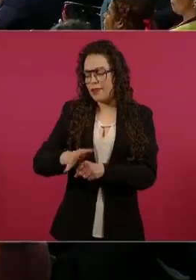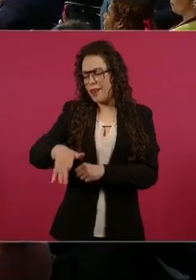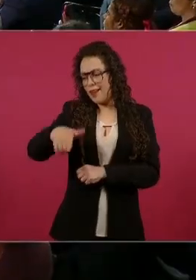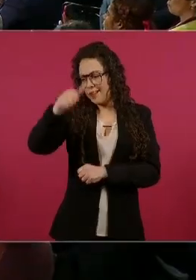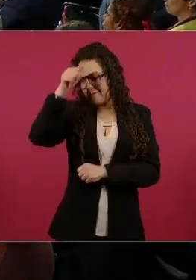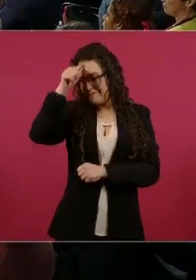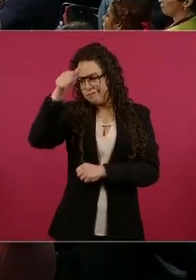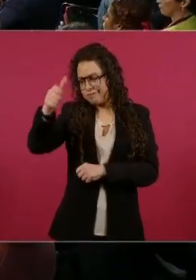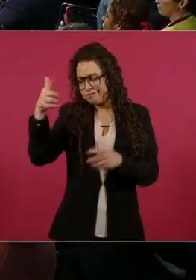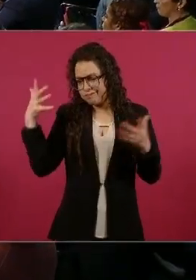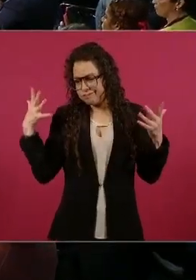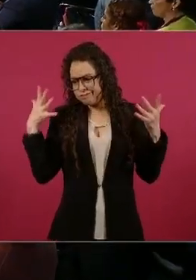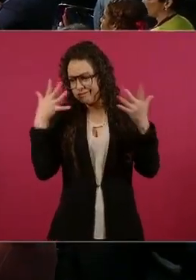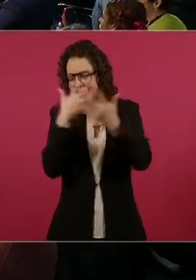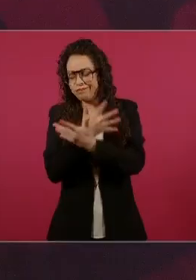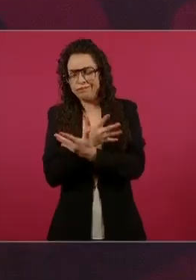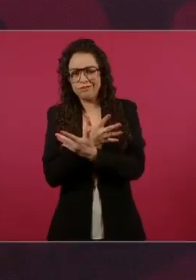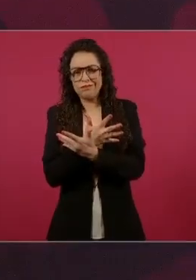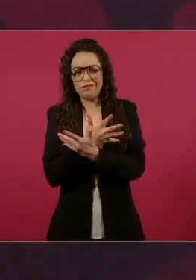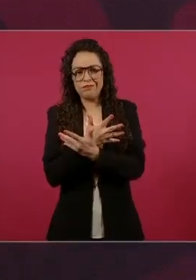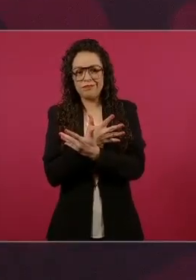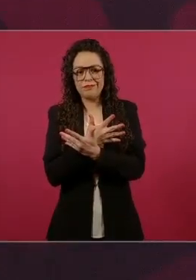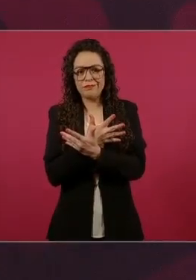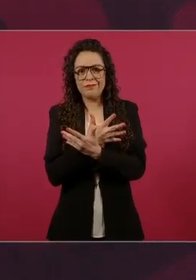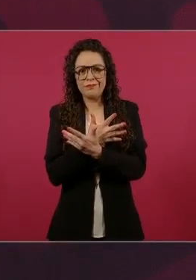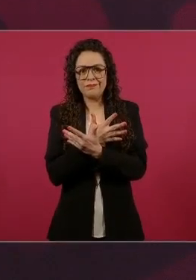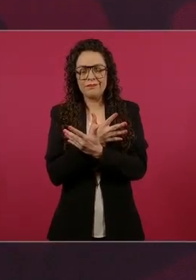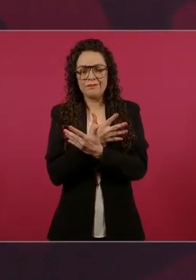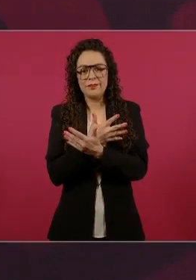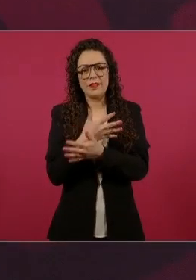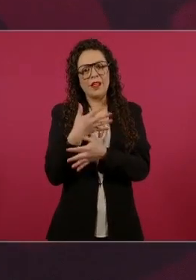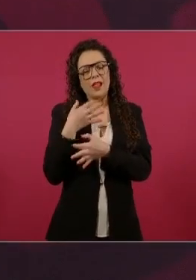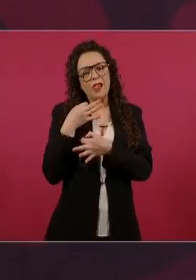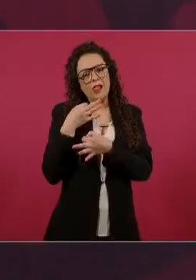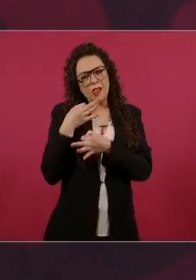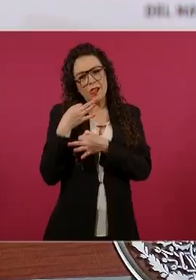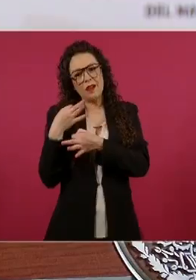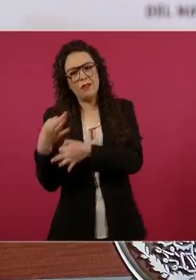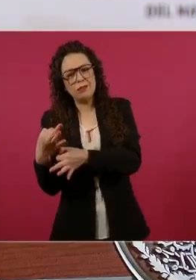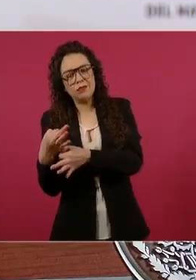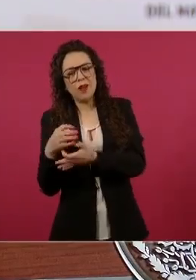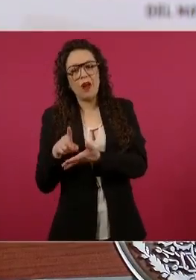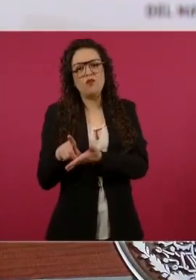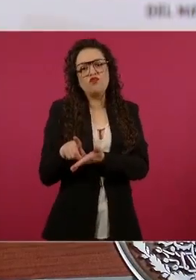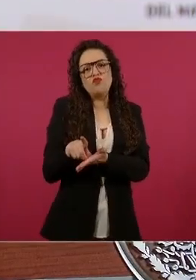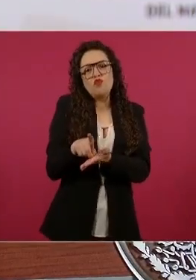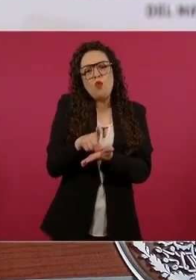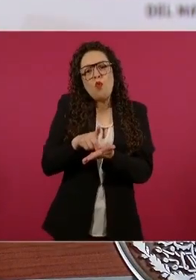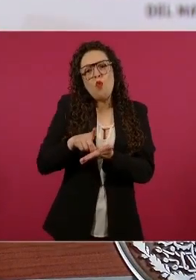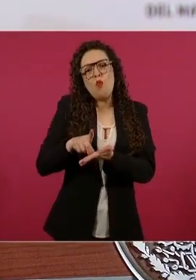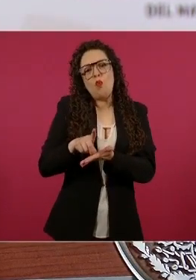hay consumo, hay más consumo de droga,